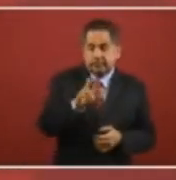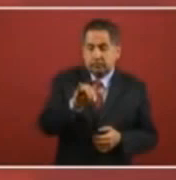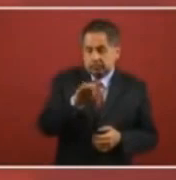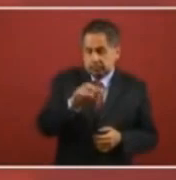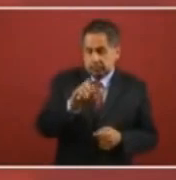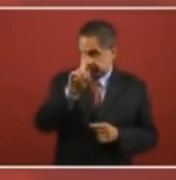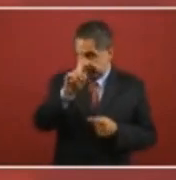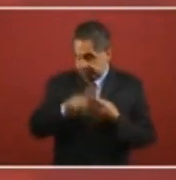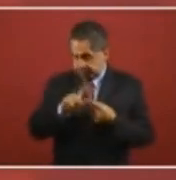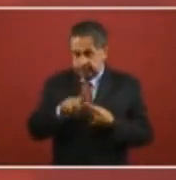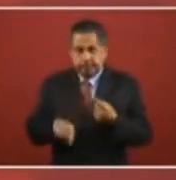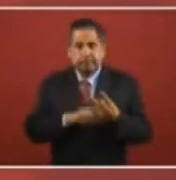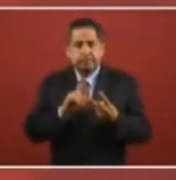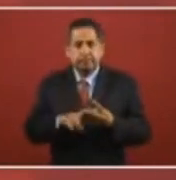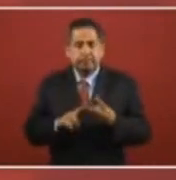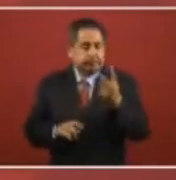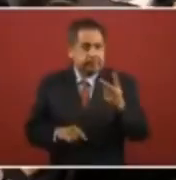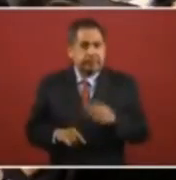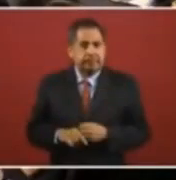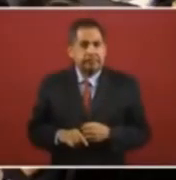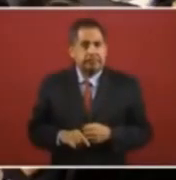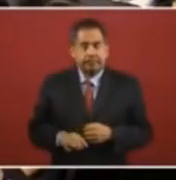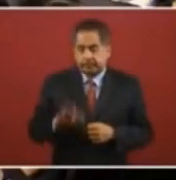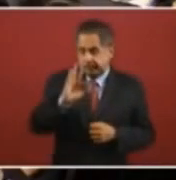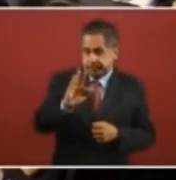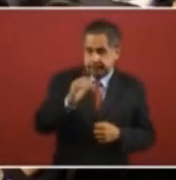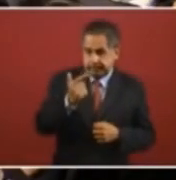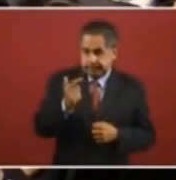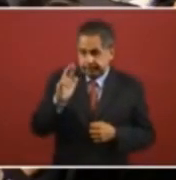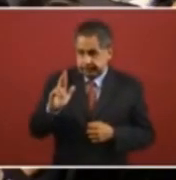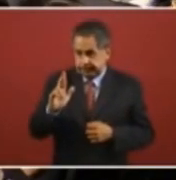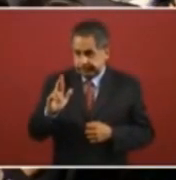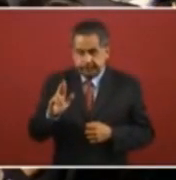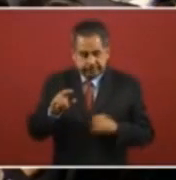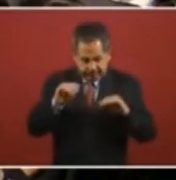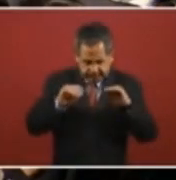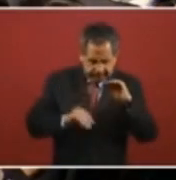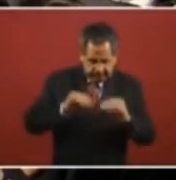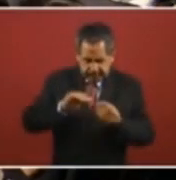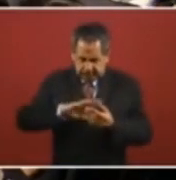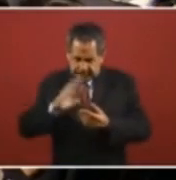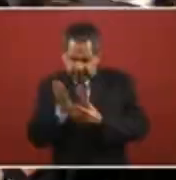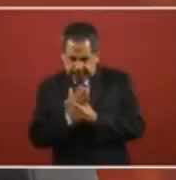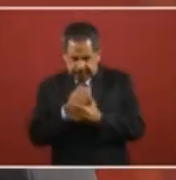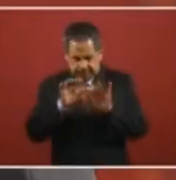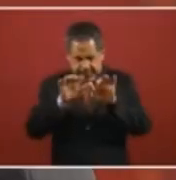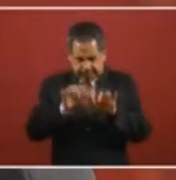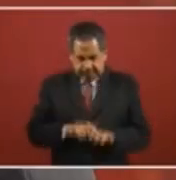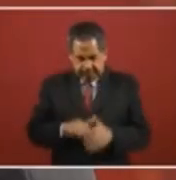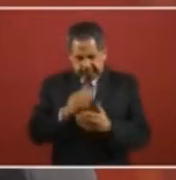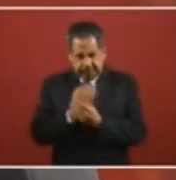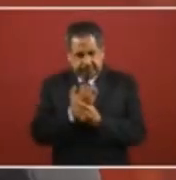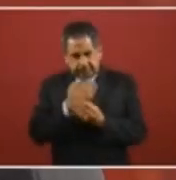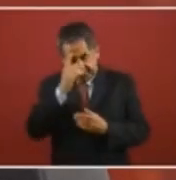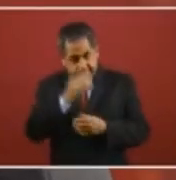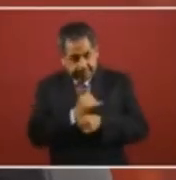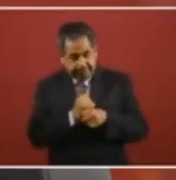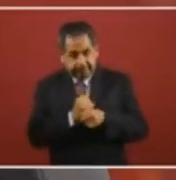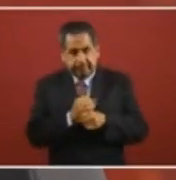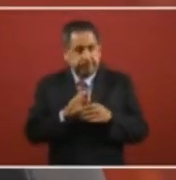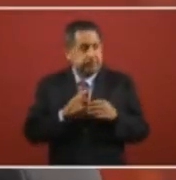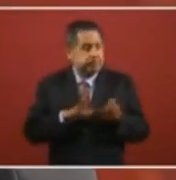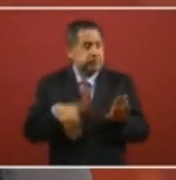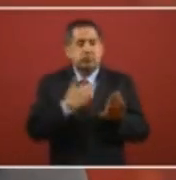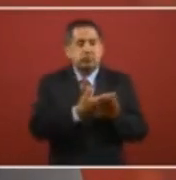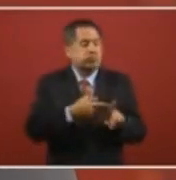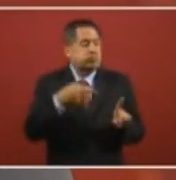el primer paso. Por otro lado, la Fiscalía General de la República está estructurando la carpeta de investigación en contra